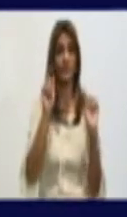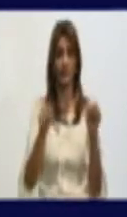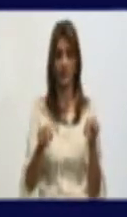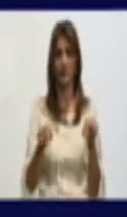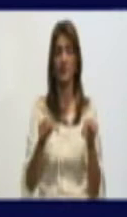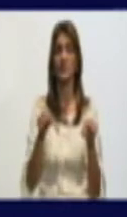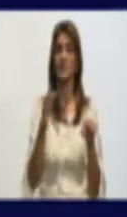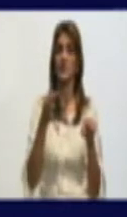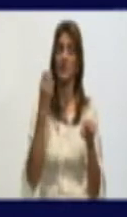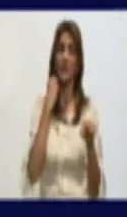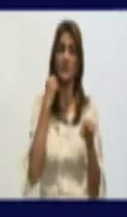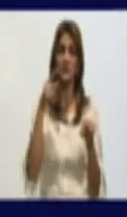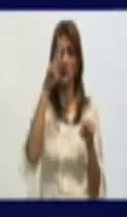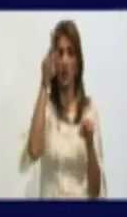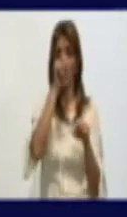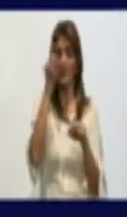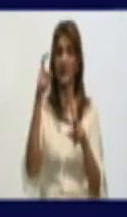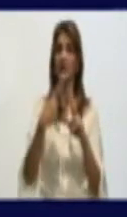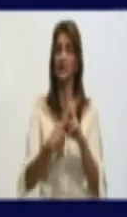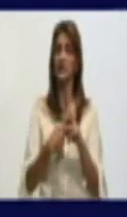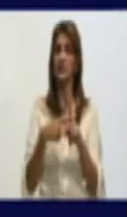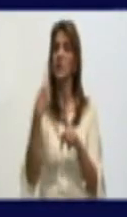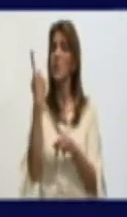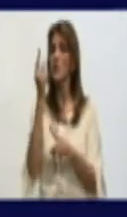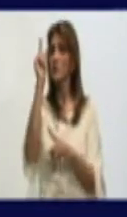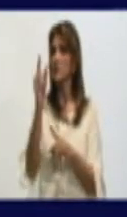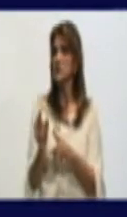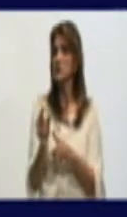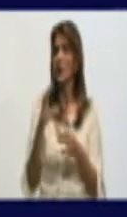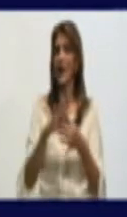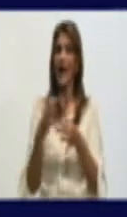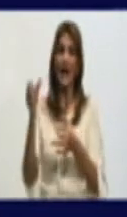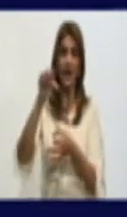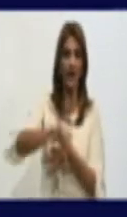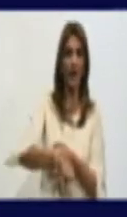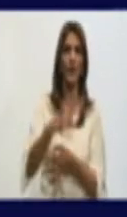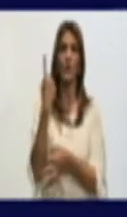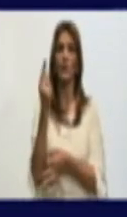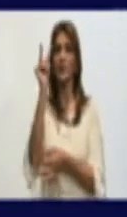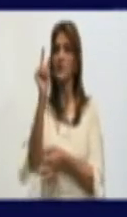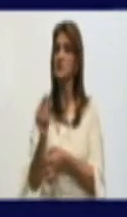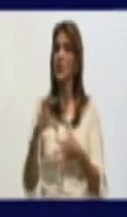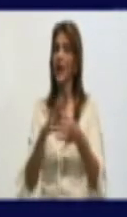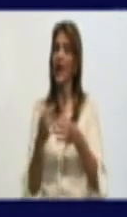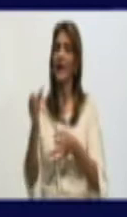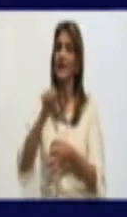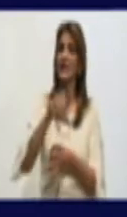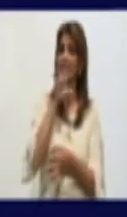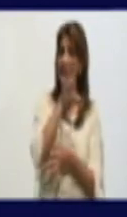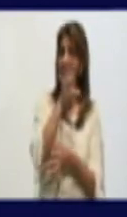Y tenemos reportado un grave y un crítico en la sala de sospechosos.